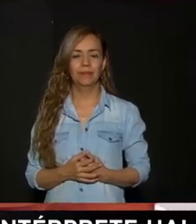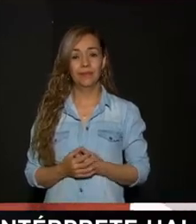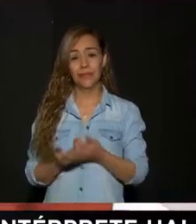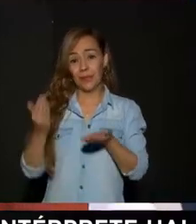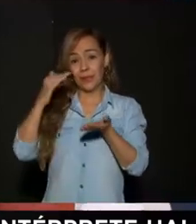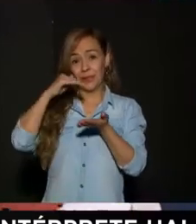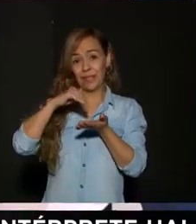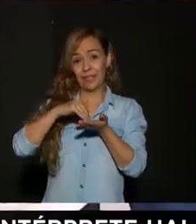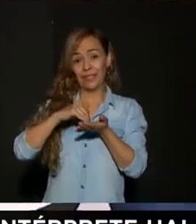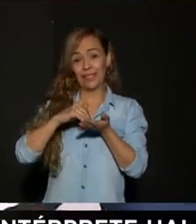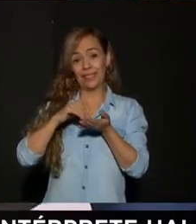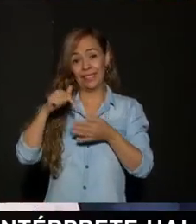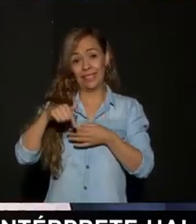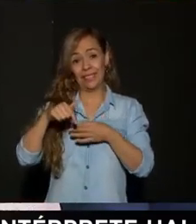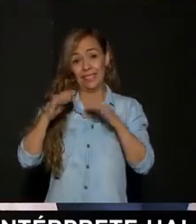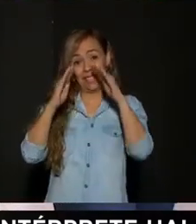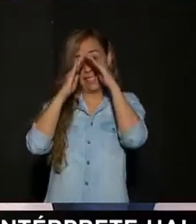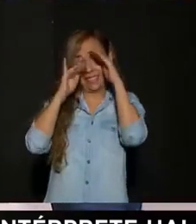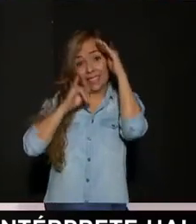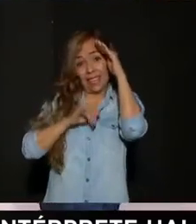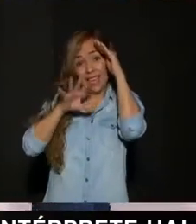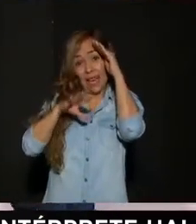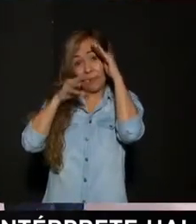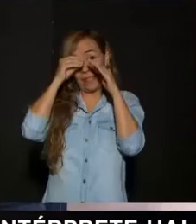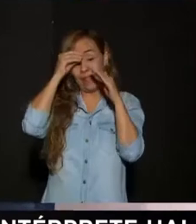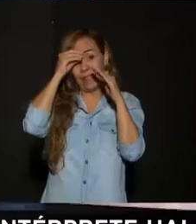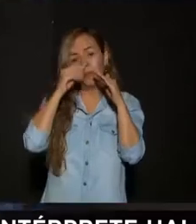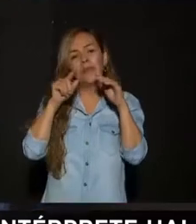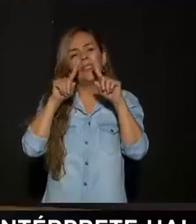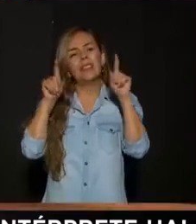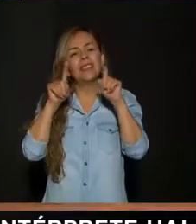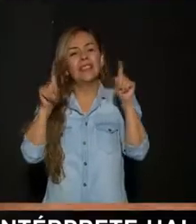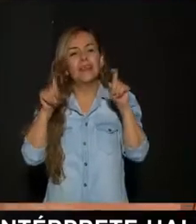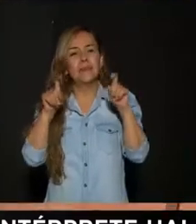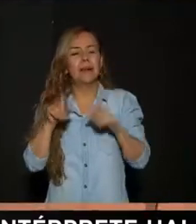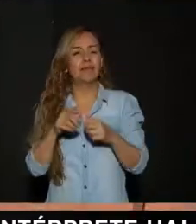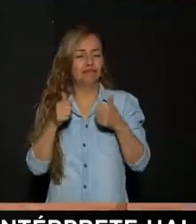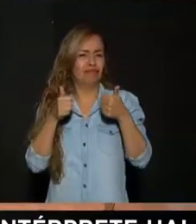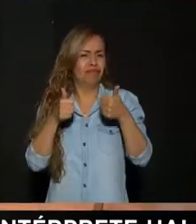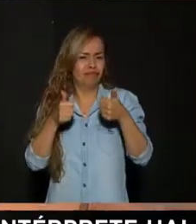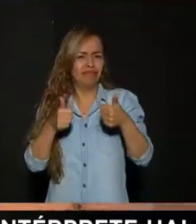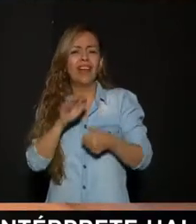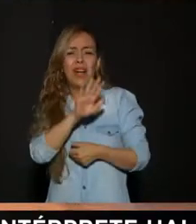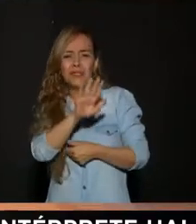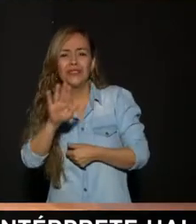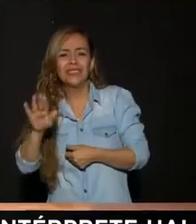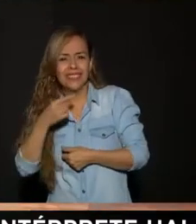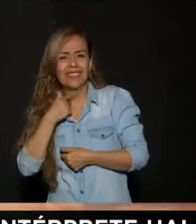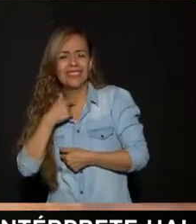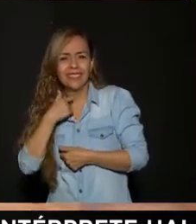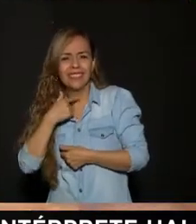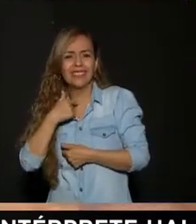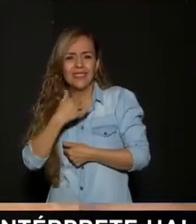Y retomamos En nuestro programa En Casa Aprendemos Y vamos a tratar Un tema Que estoy seguro Que en las casas Les encanta